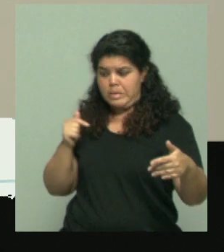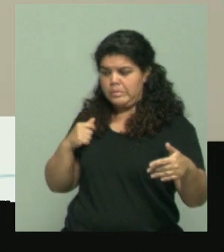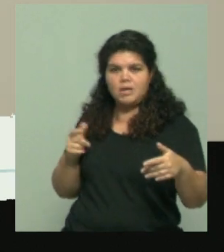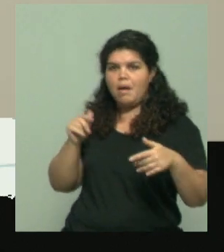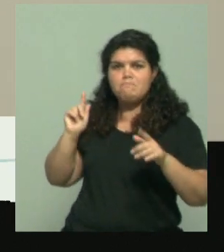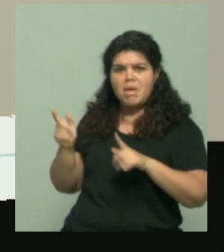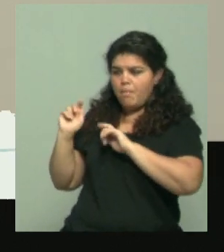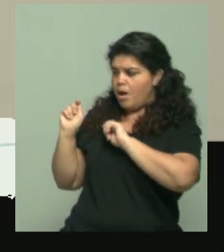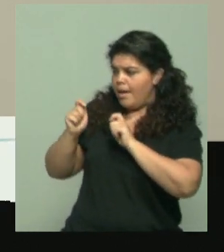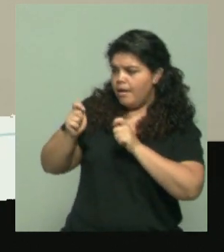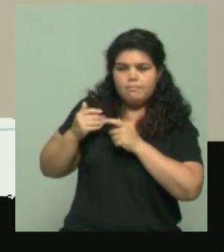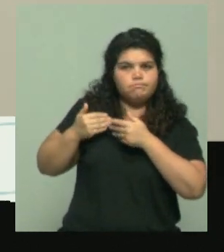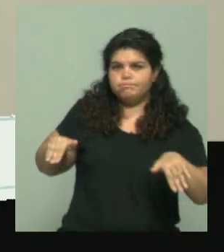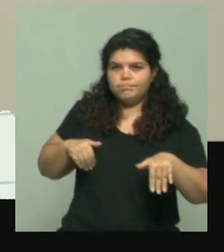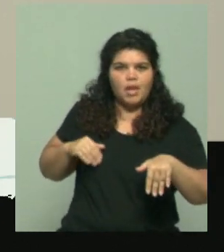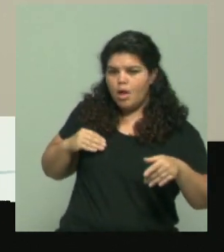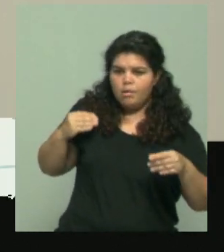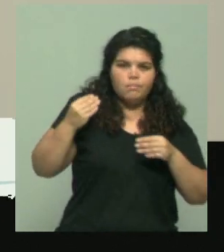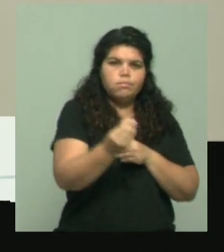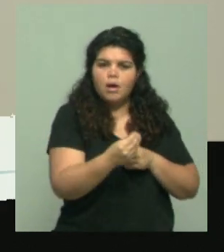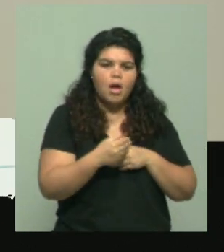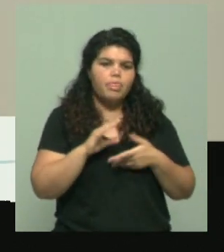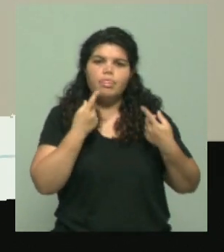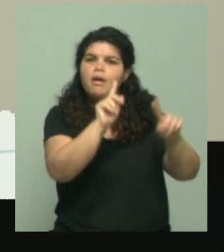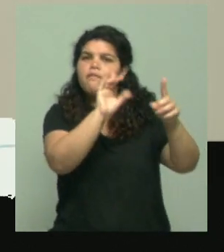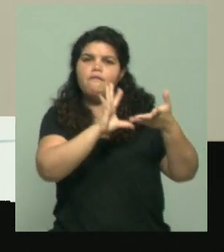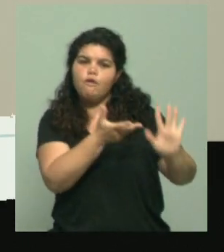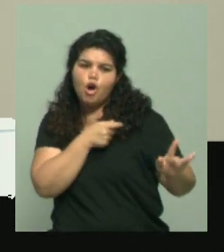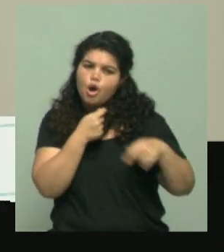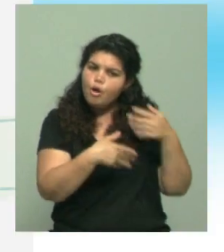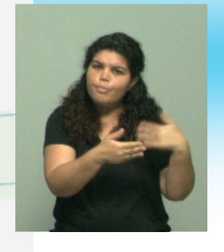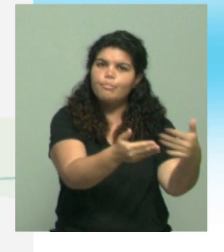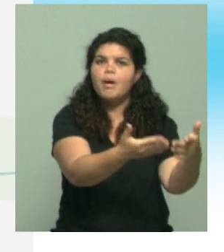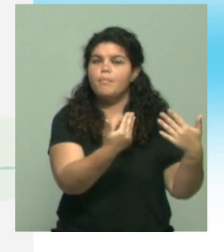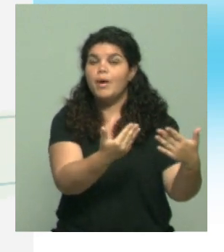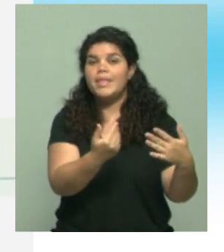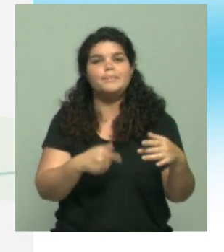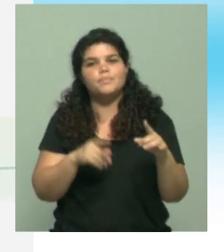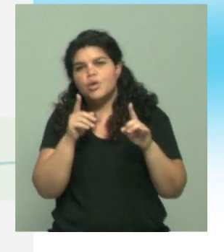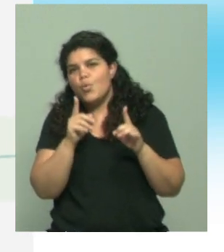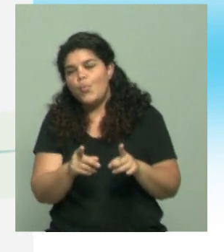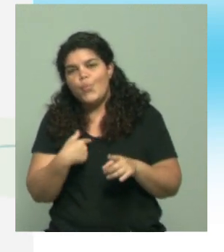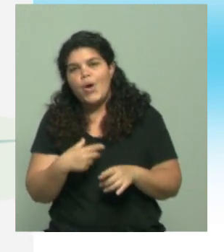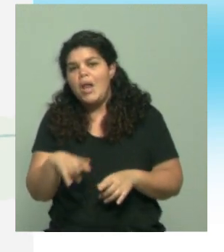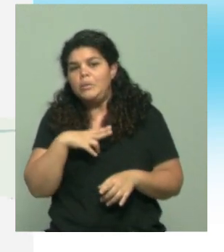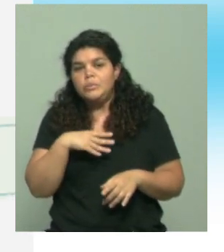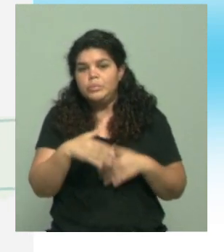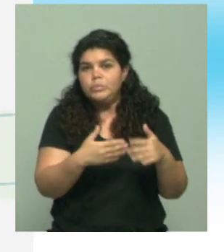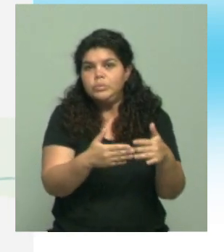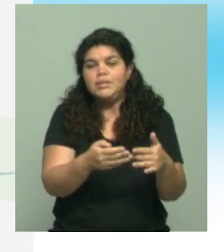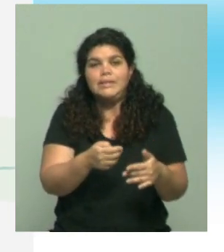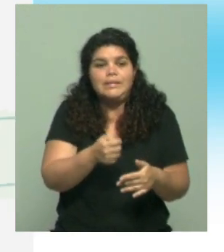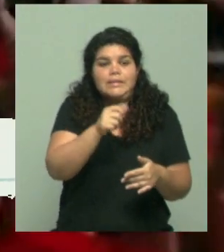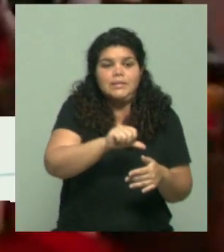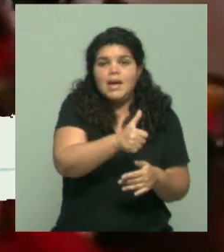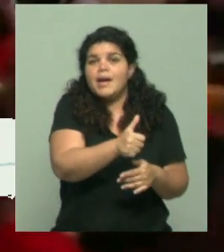no es mucho lo que le falta, pero hay que llegar a esa diferencia mínima que exige para poder ganar. Todo daría la